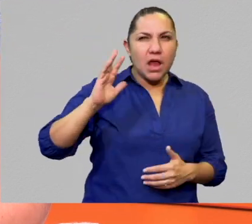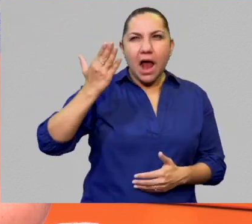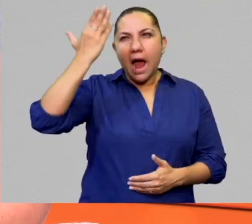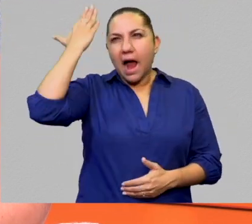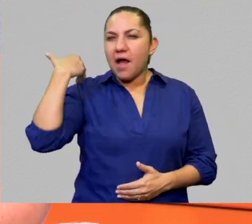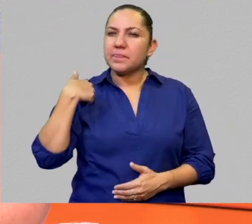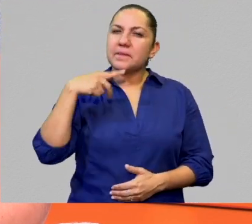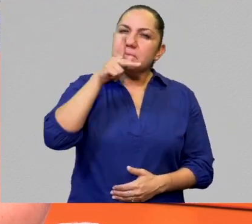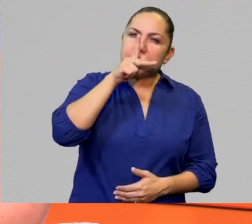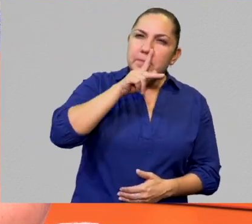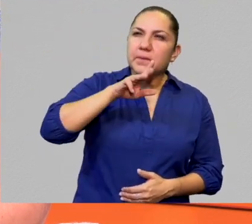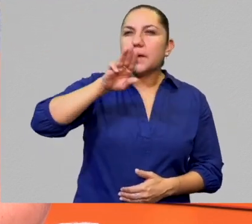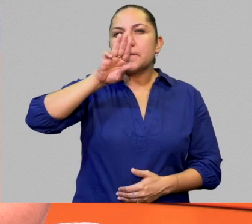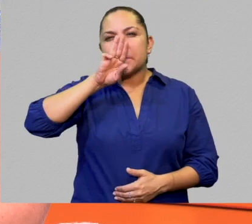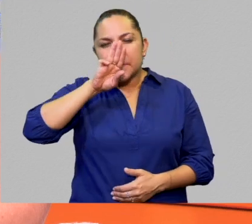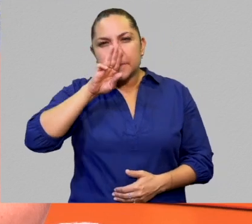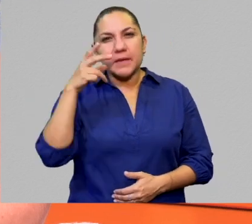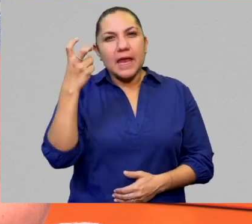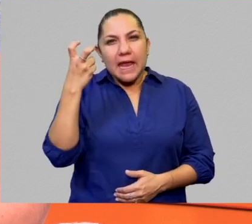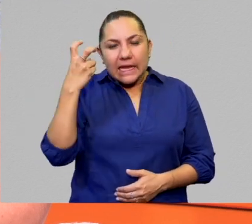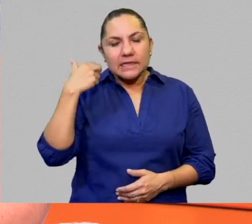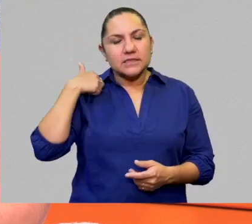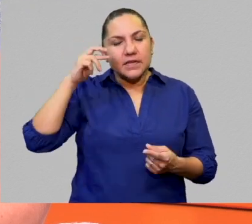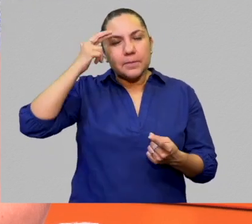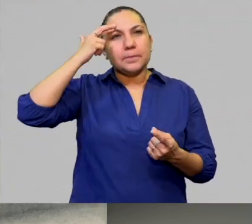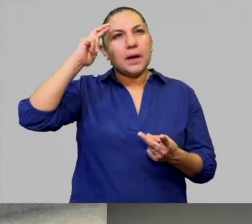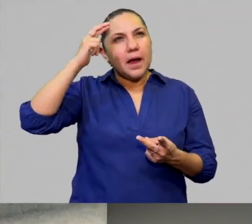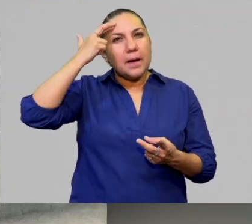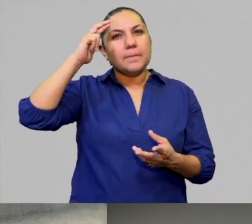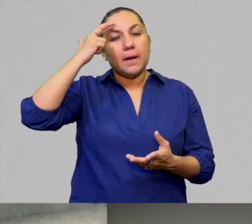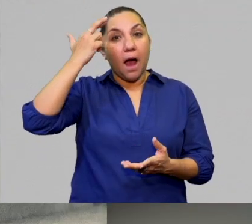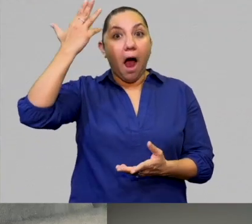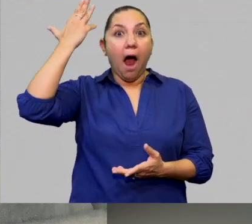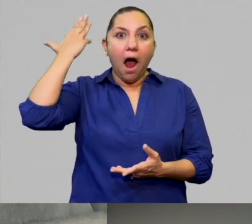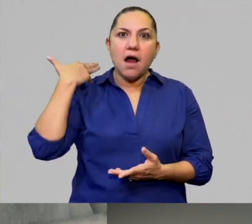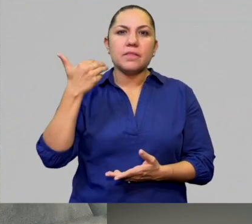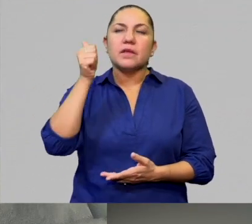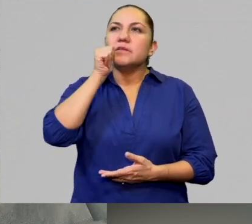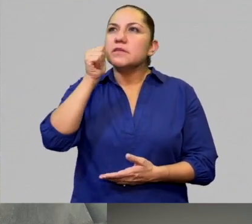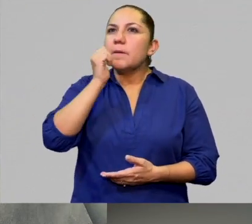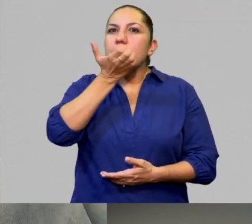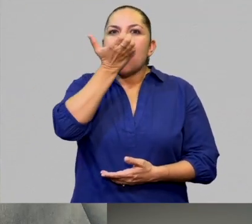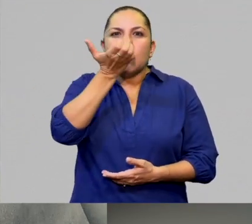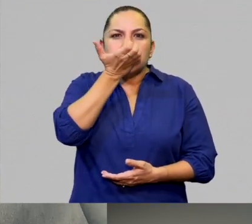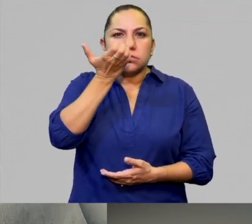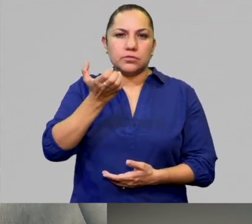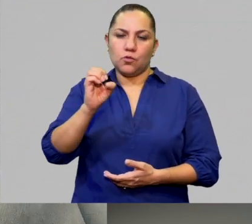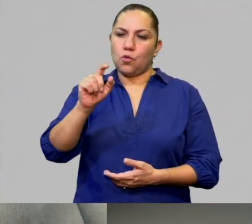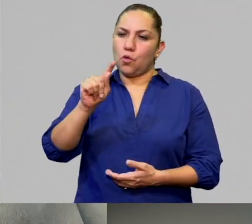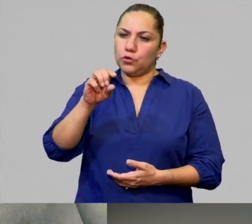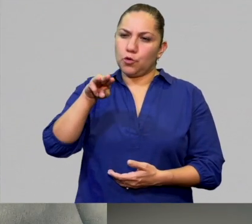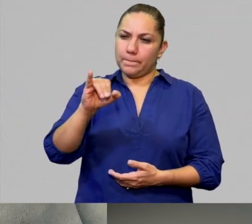Fue como recurrir a un acervo de sentimientos que estaban hechos todos en otomí.